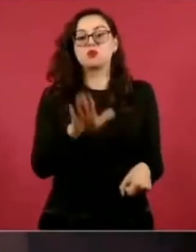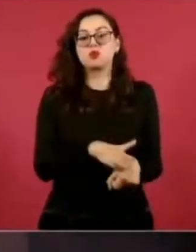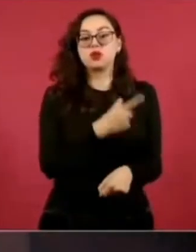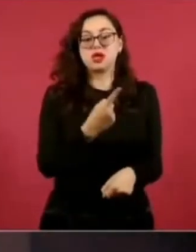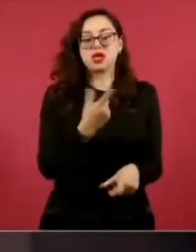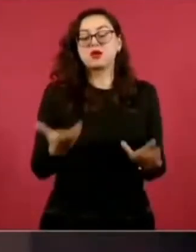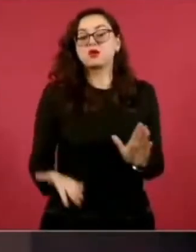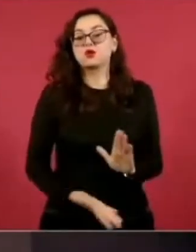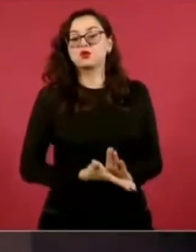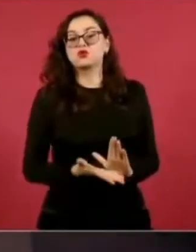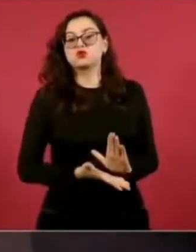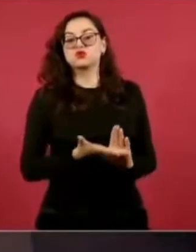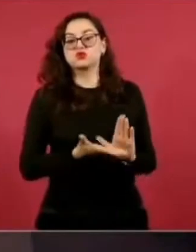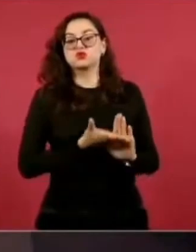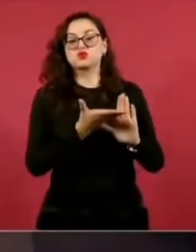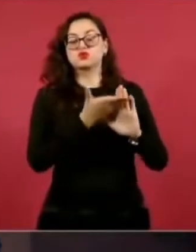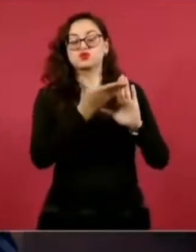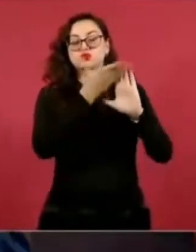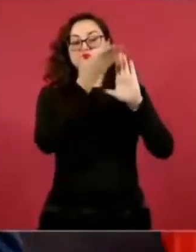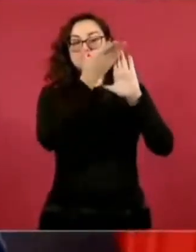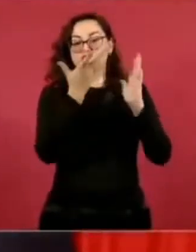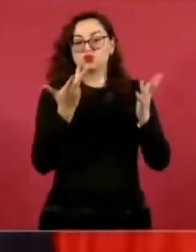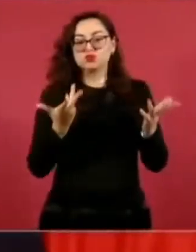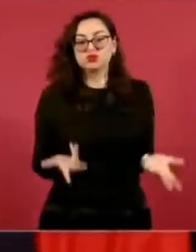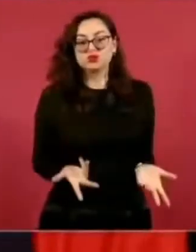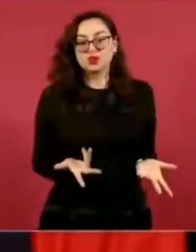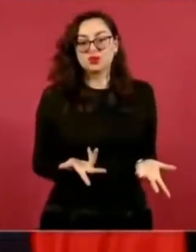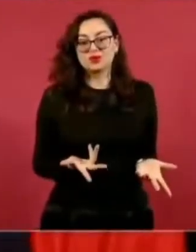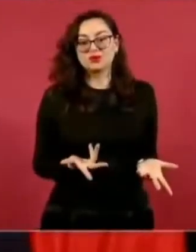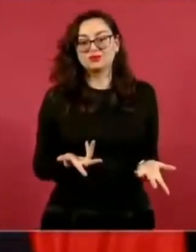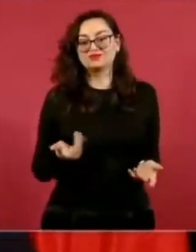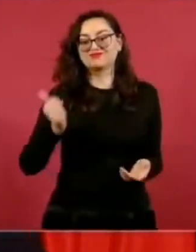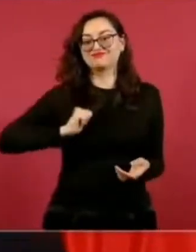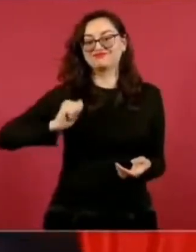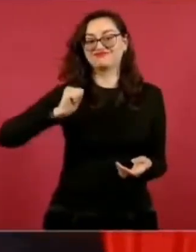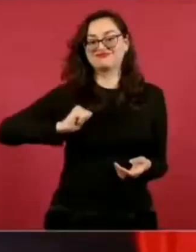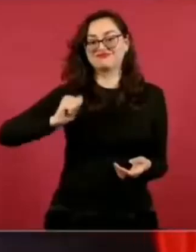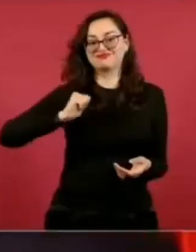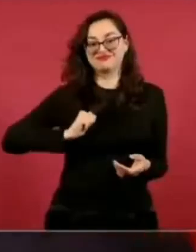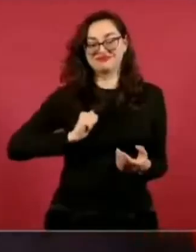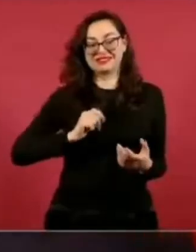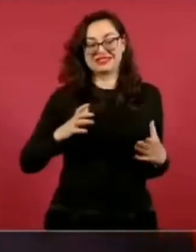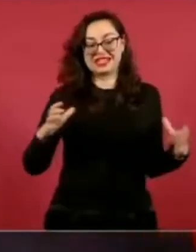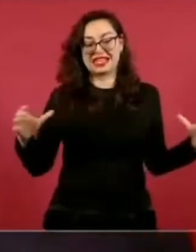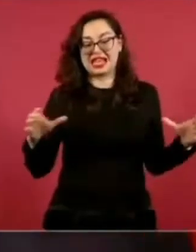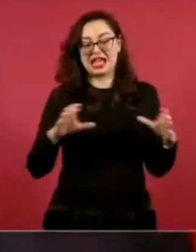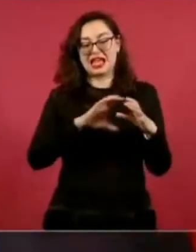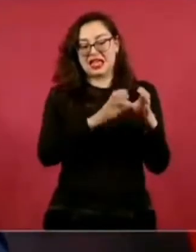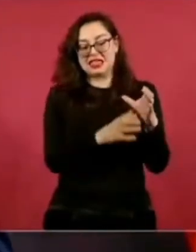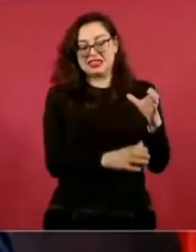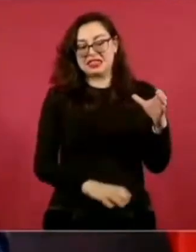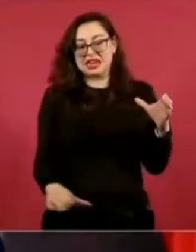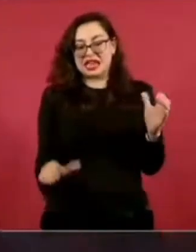con dimensiones muy limitadas,